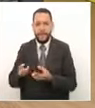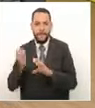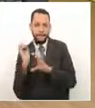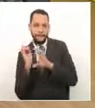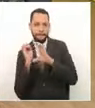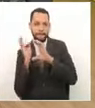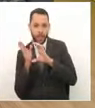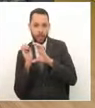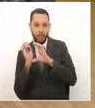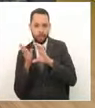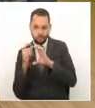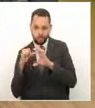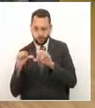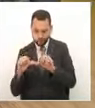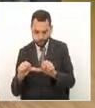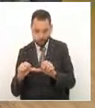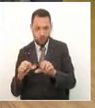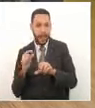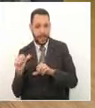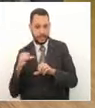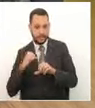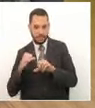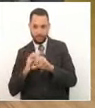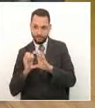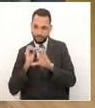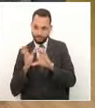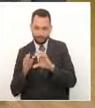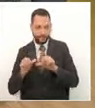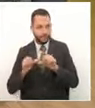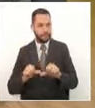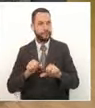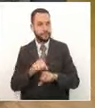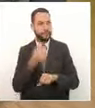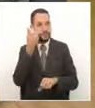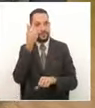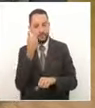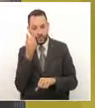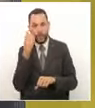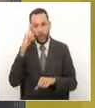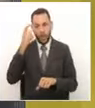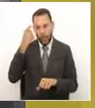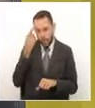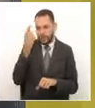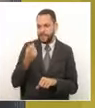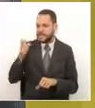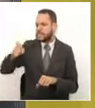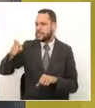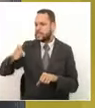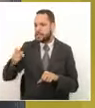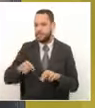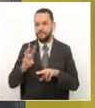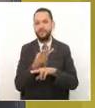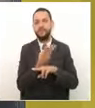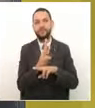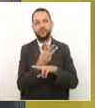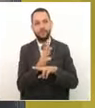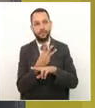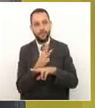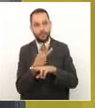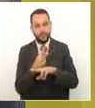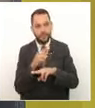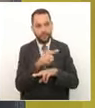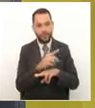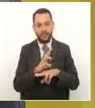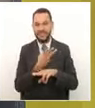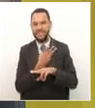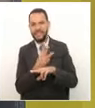que siguen habilitadas. El señor gobernador ha solicitado que se cree una página web, la página web es www